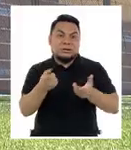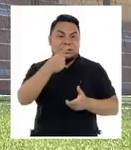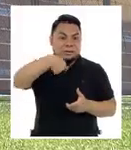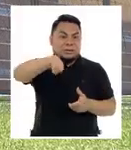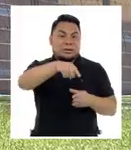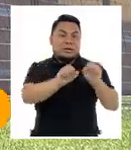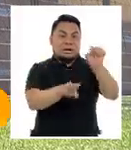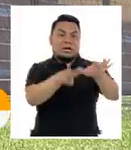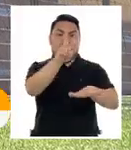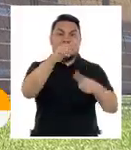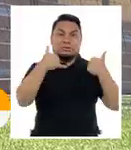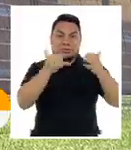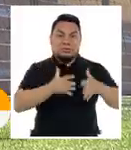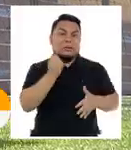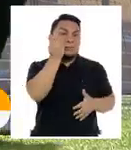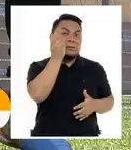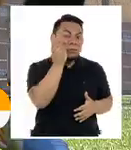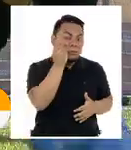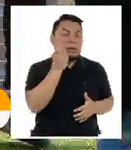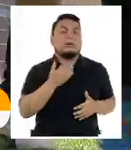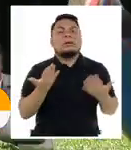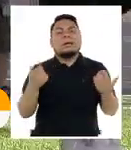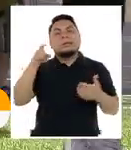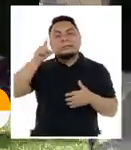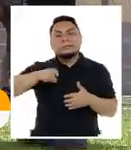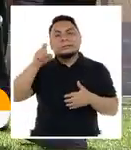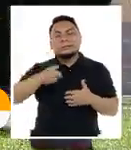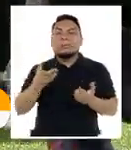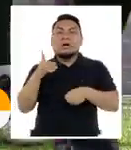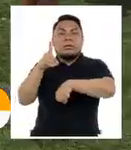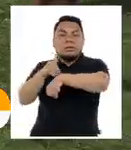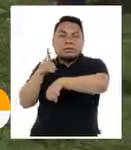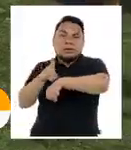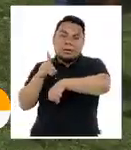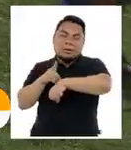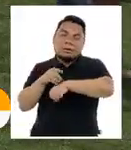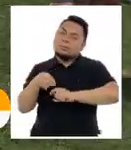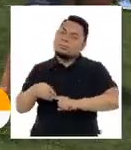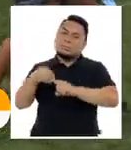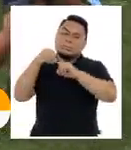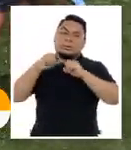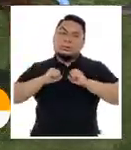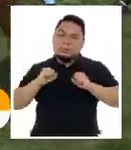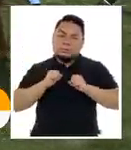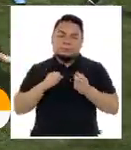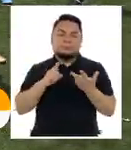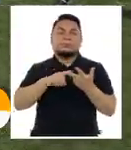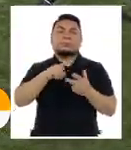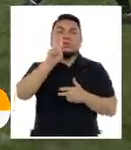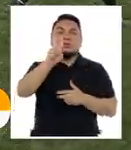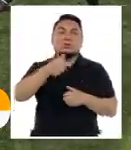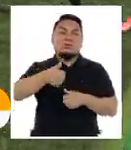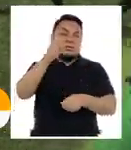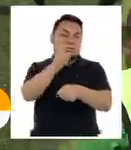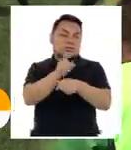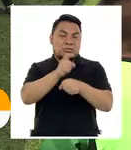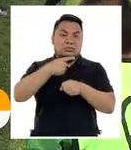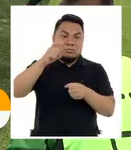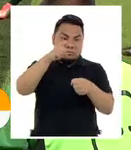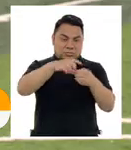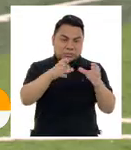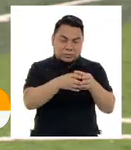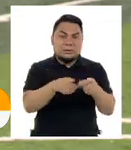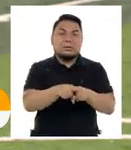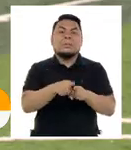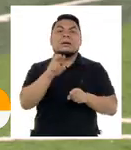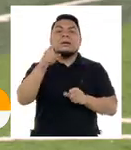entre ellos los 12 jugadores necesitamos un médico un médico especialista en deporte los dos técnicos que van a ir con